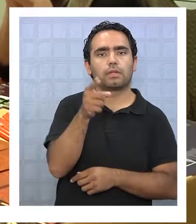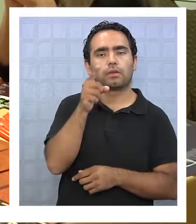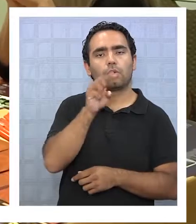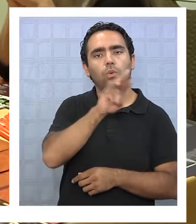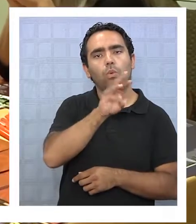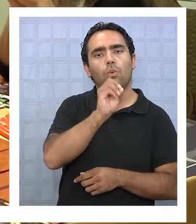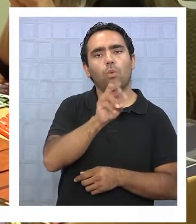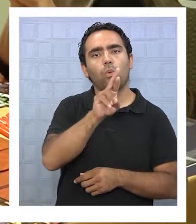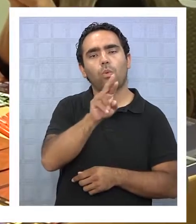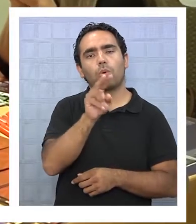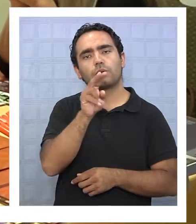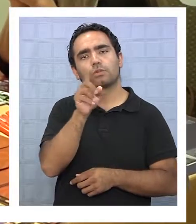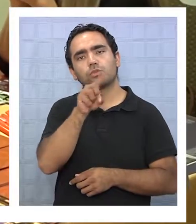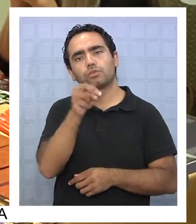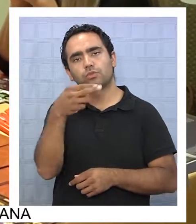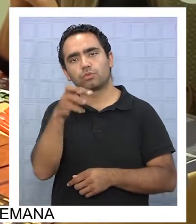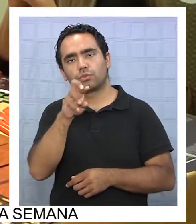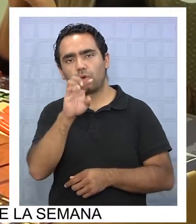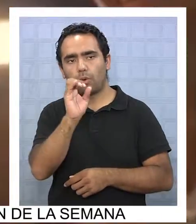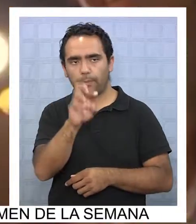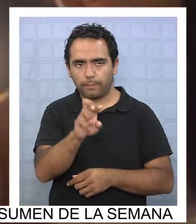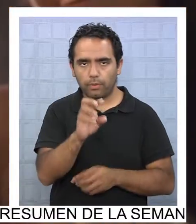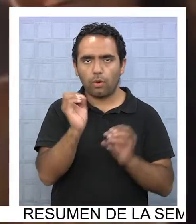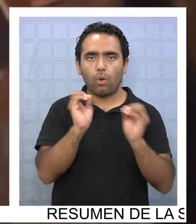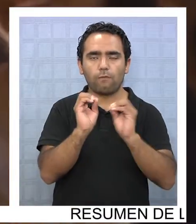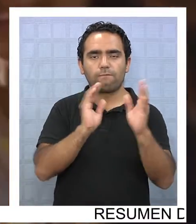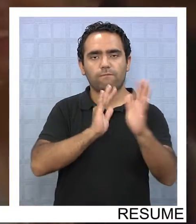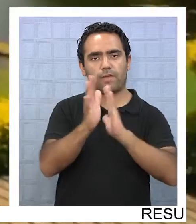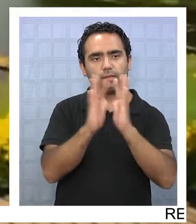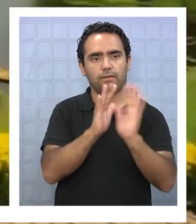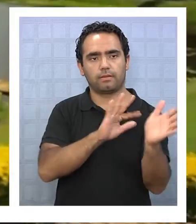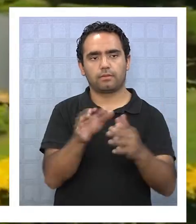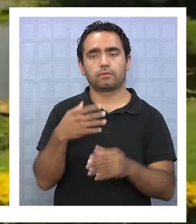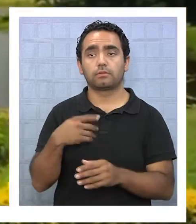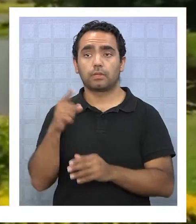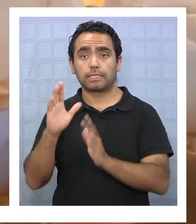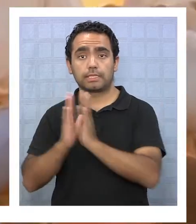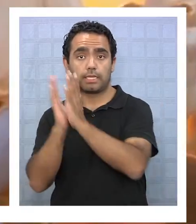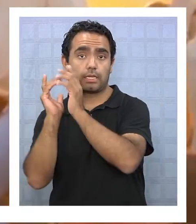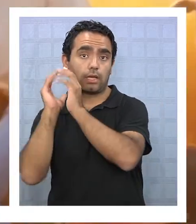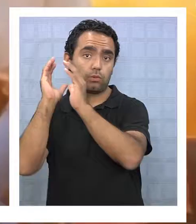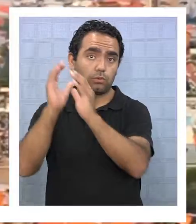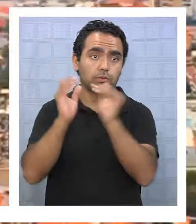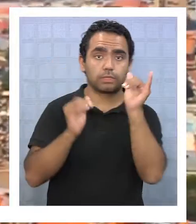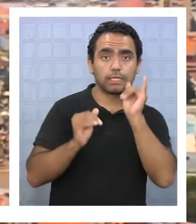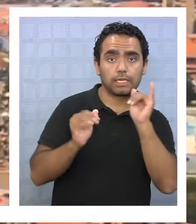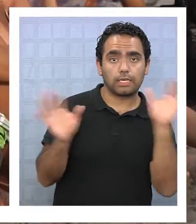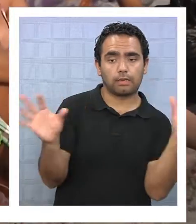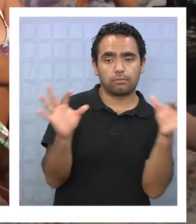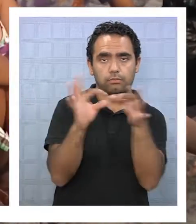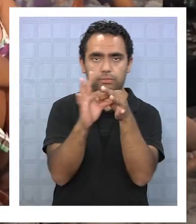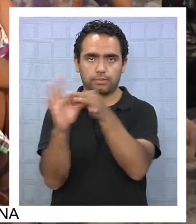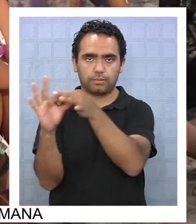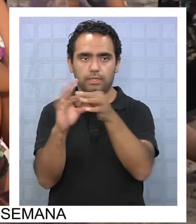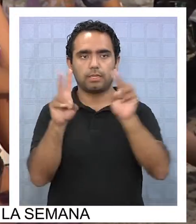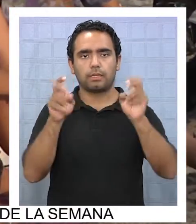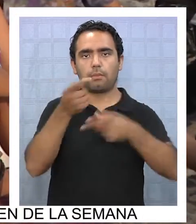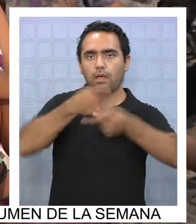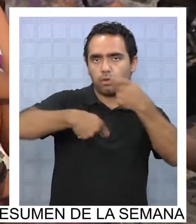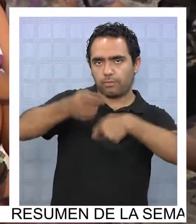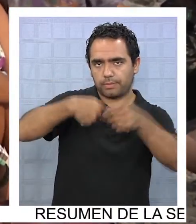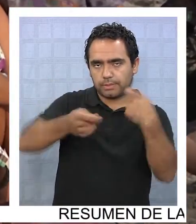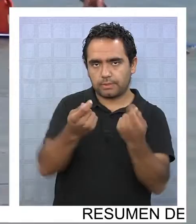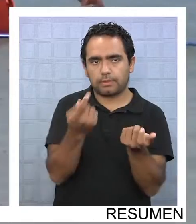workshops o en las ferias que están a nivel mundial. Por ahora, los lazos entre Santa Cruz e Iquique son estrechos en materia comercial,